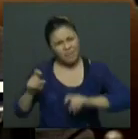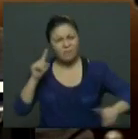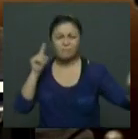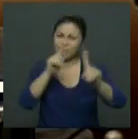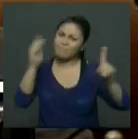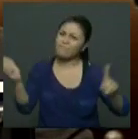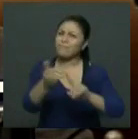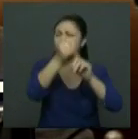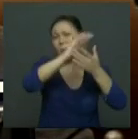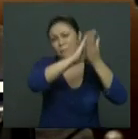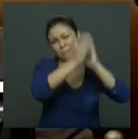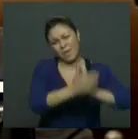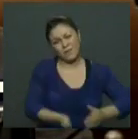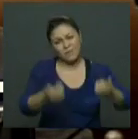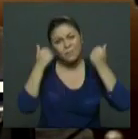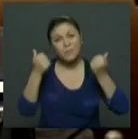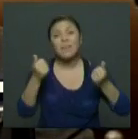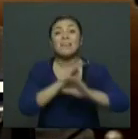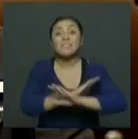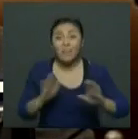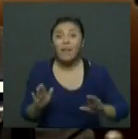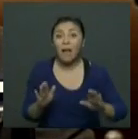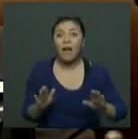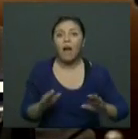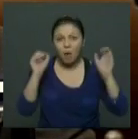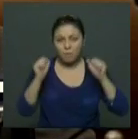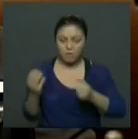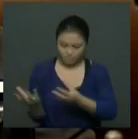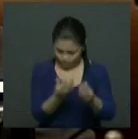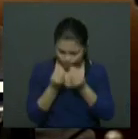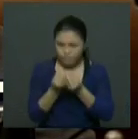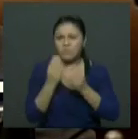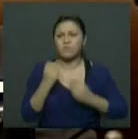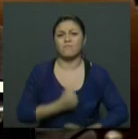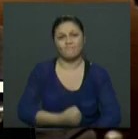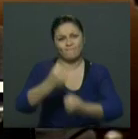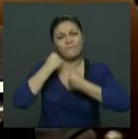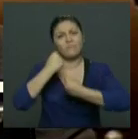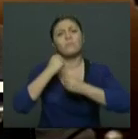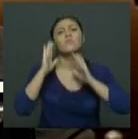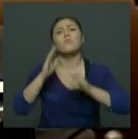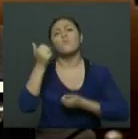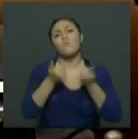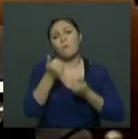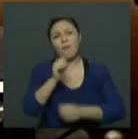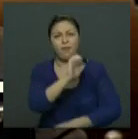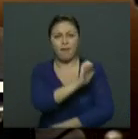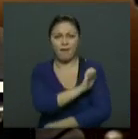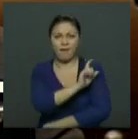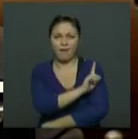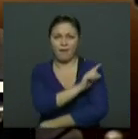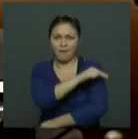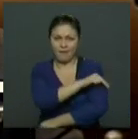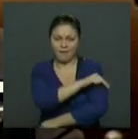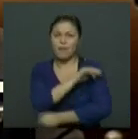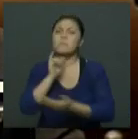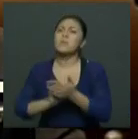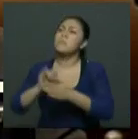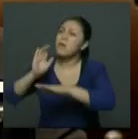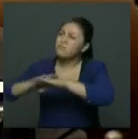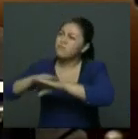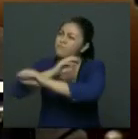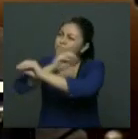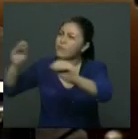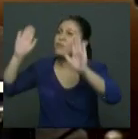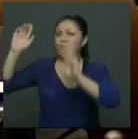Constancia. llamamos como bancada al Ejército de Liberación Nacional ELN y al Gobierno Nacional a avanzar